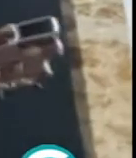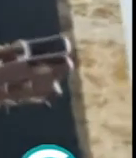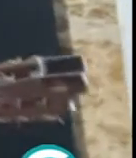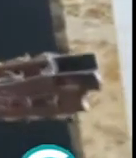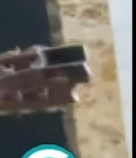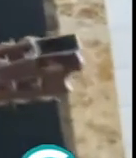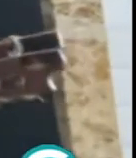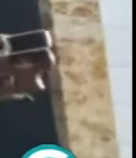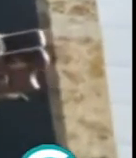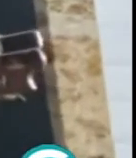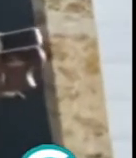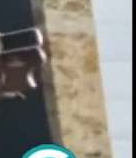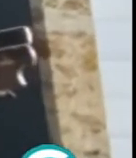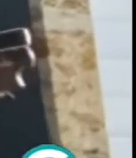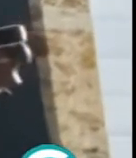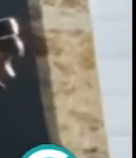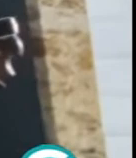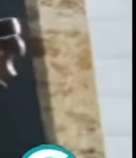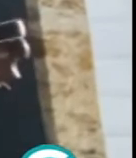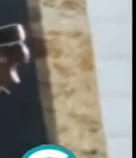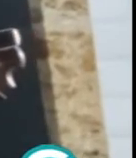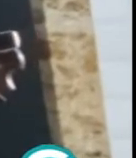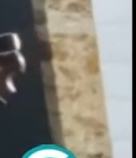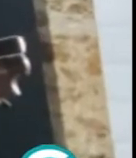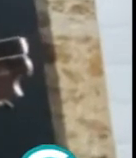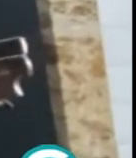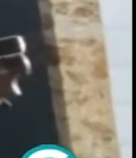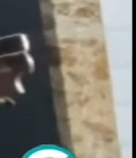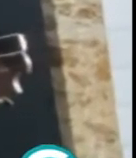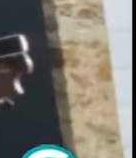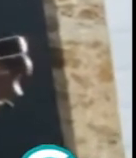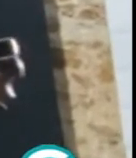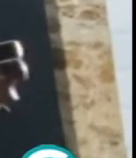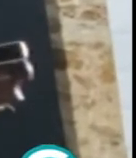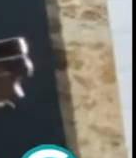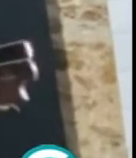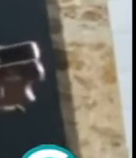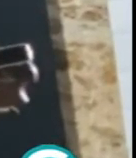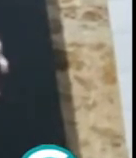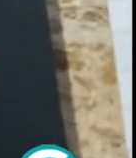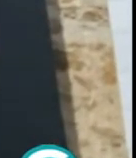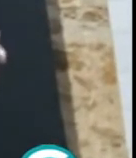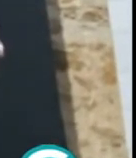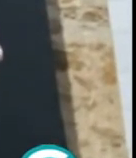se volvieron del revés y un archivo dijo como tú no lo instale de comparte